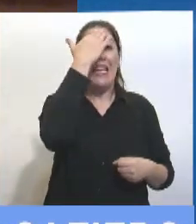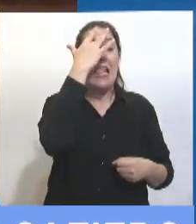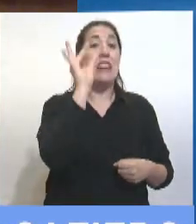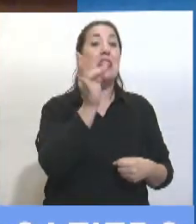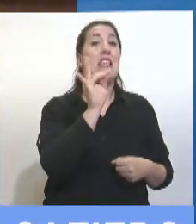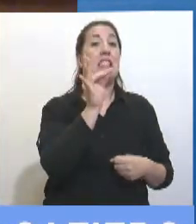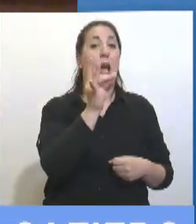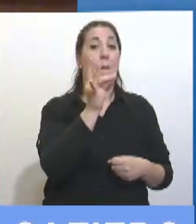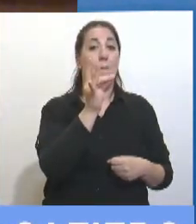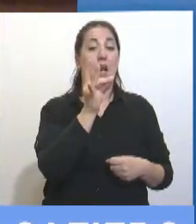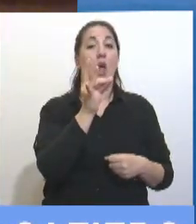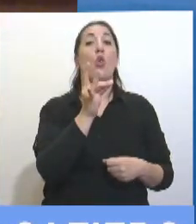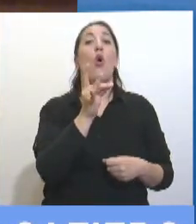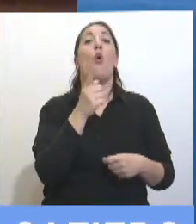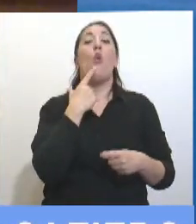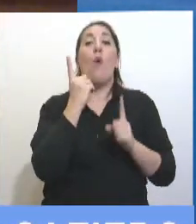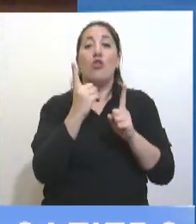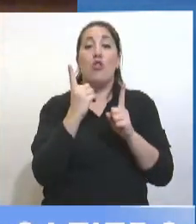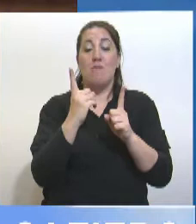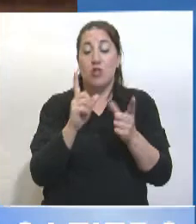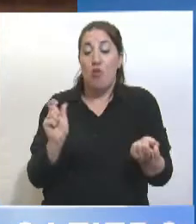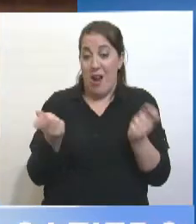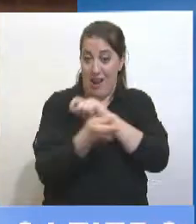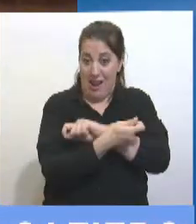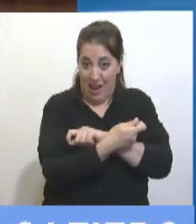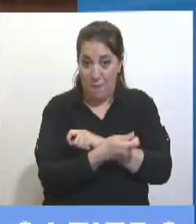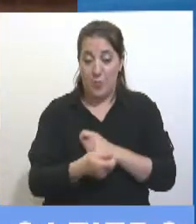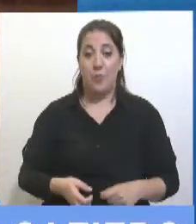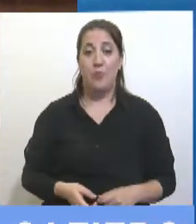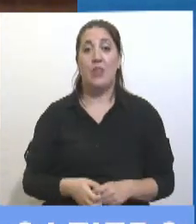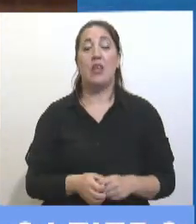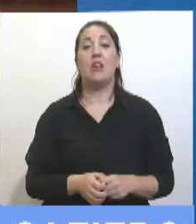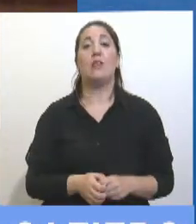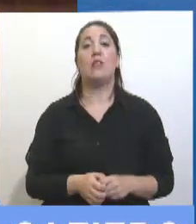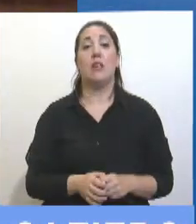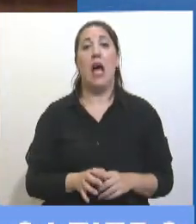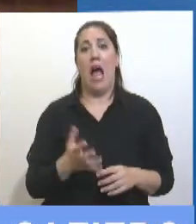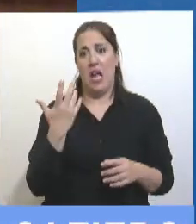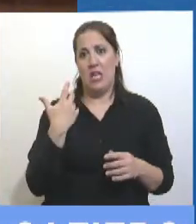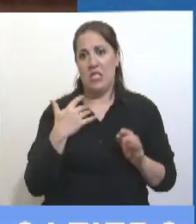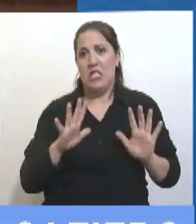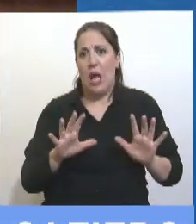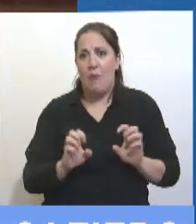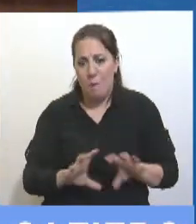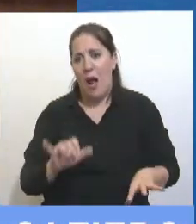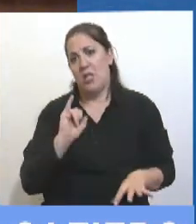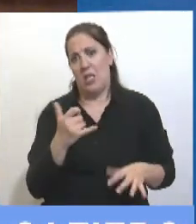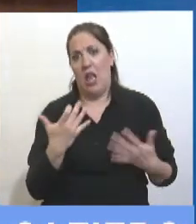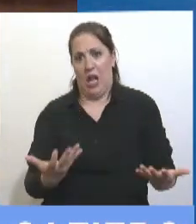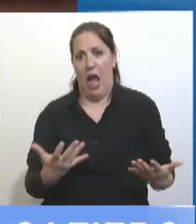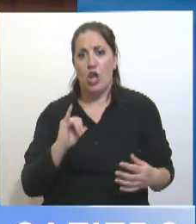cuando se hicieron cargo de este proceso revolucionario, estábamos mal. Claro que estábamos muy mal.